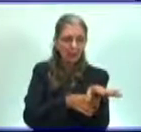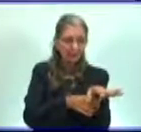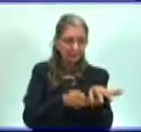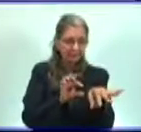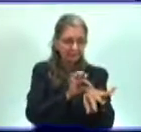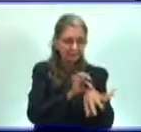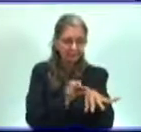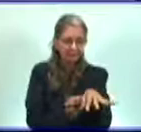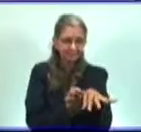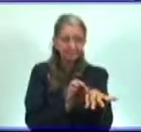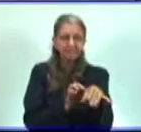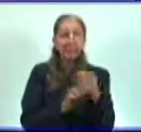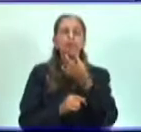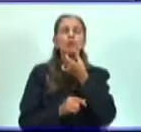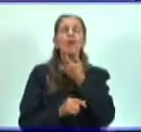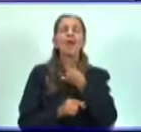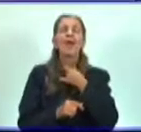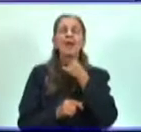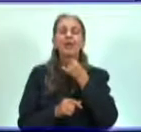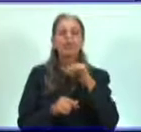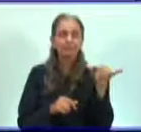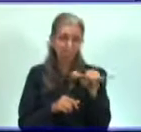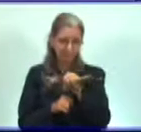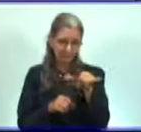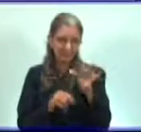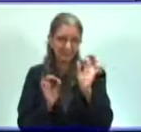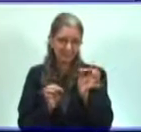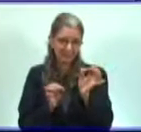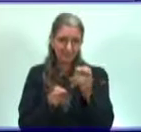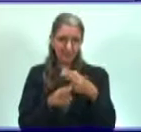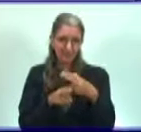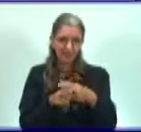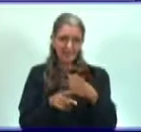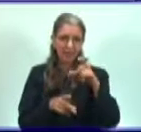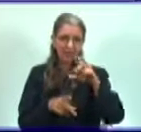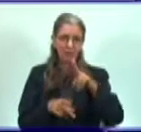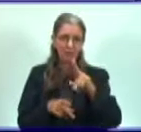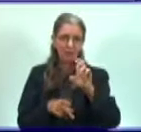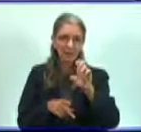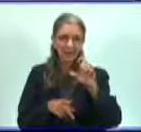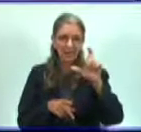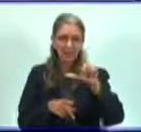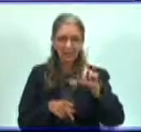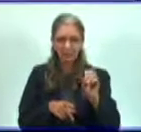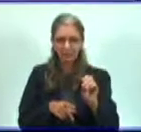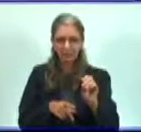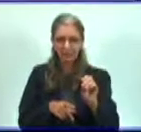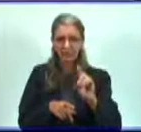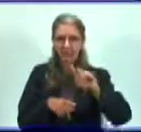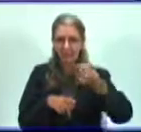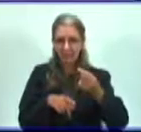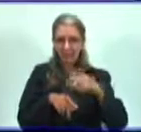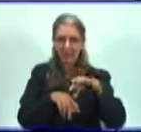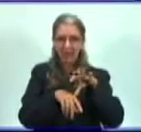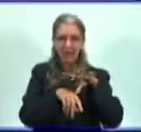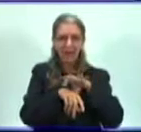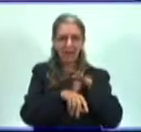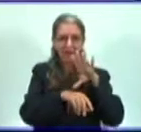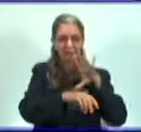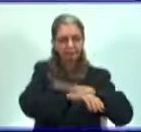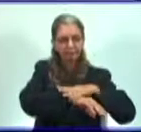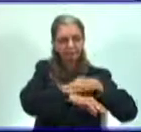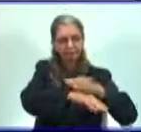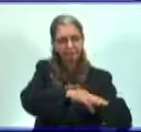al final de la cola nos vamos a encontrar filamentos. Bueno, ¿qué función realizan estos filamentos?